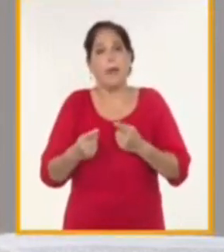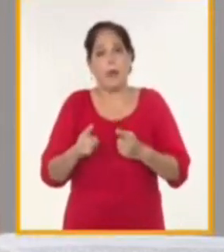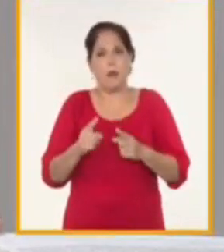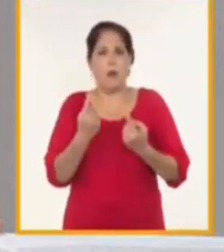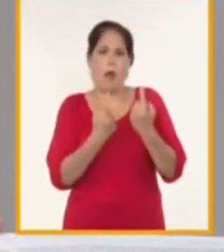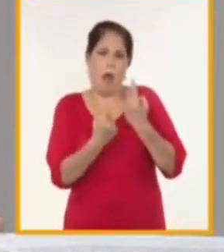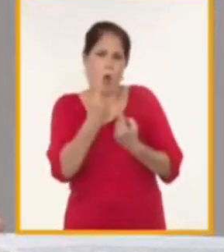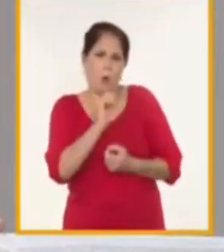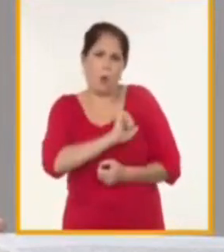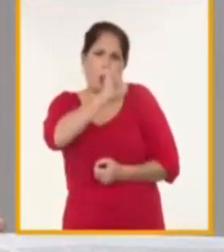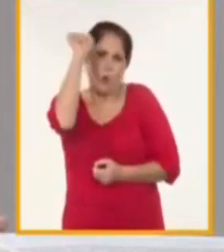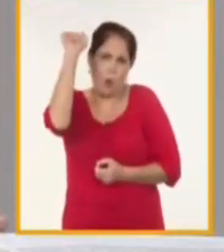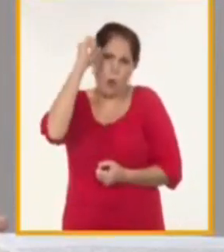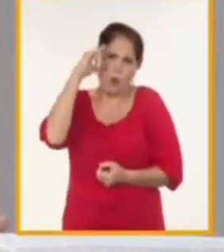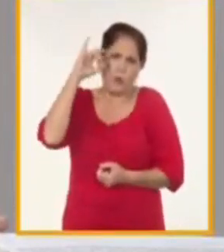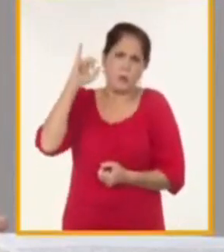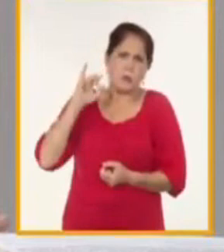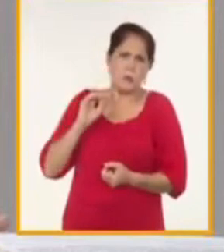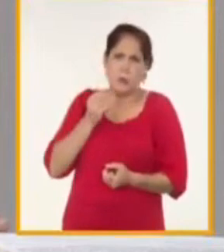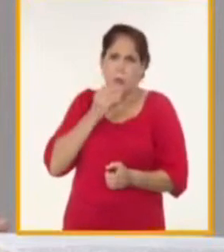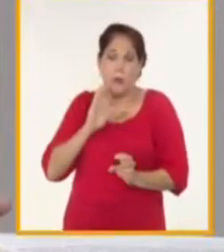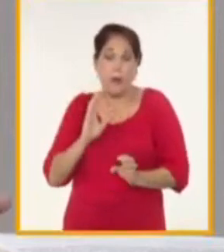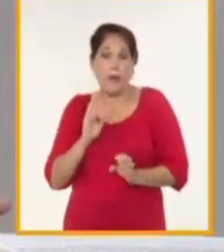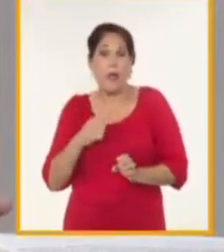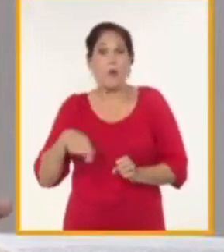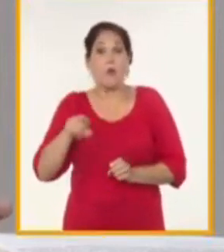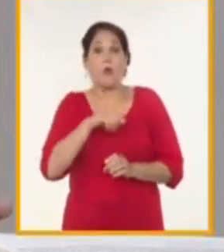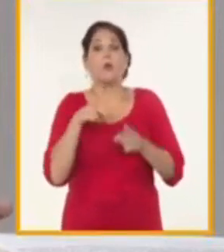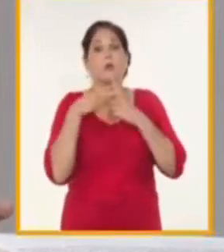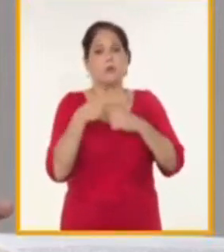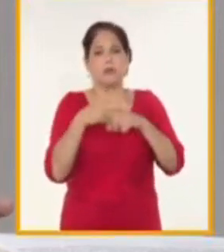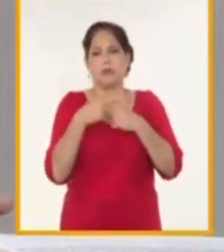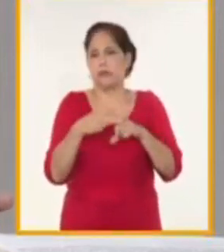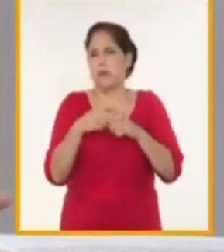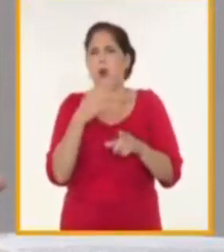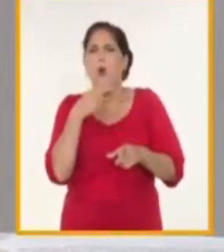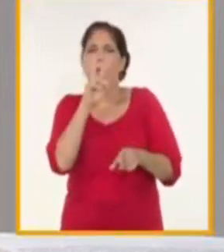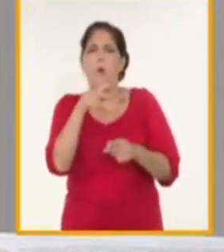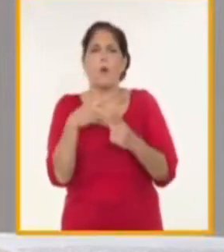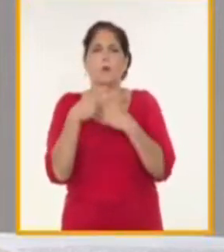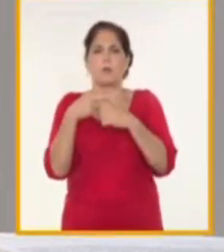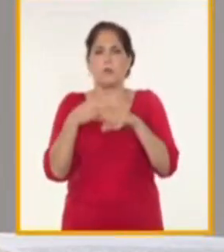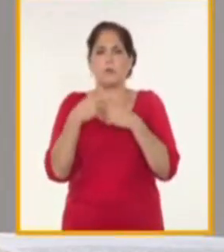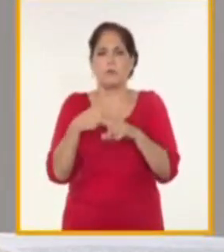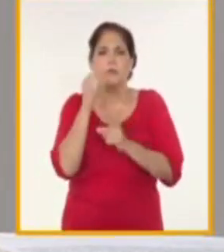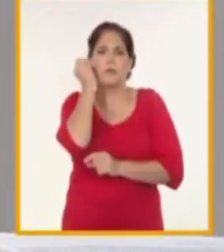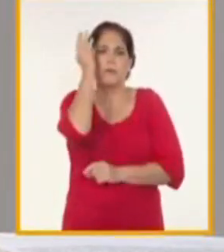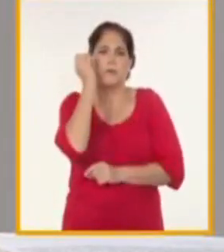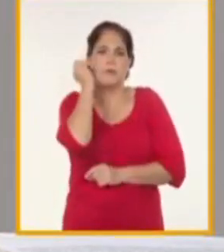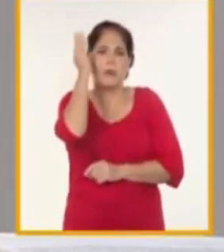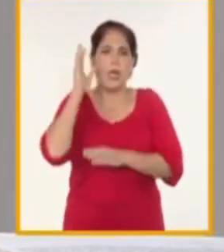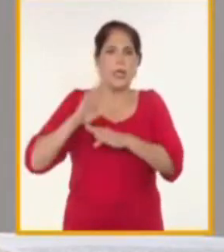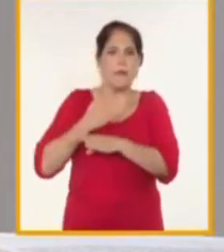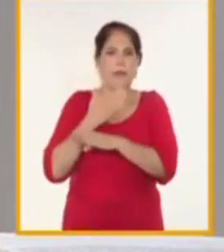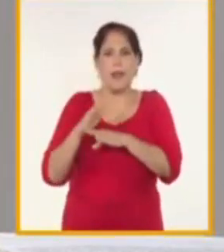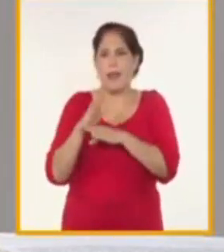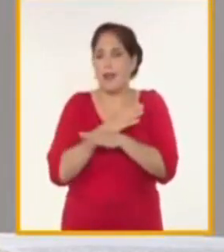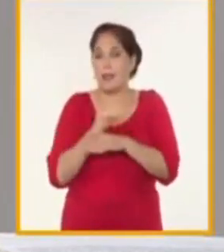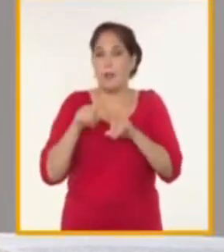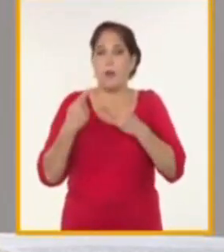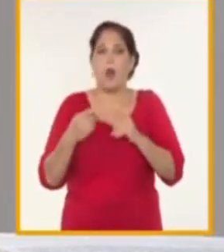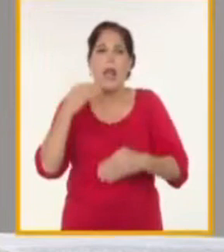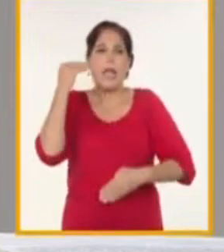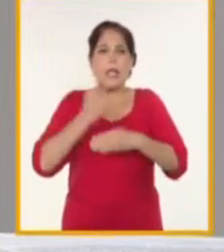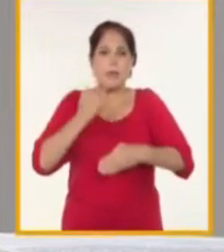que mejorar ha buscado soluciones y sobre todo soluciones creativas y acciones innovadoras ante las